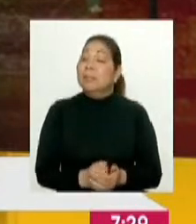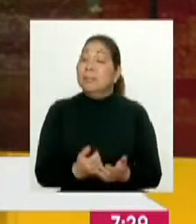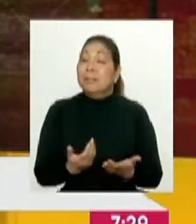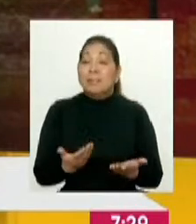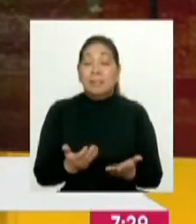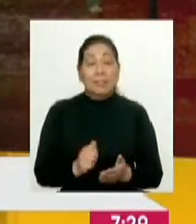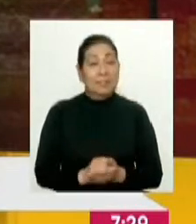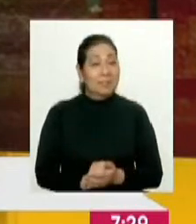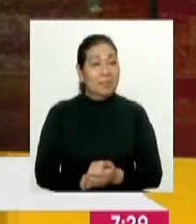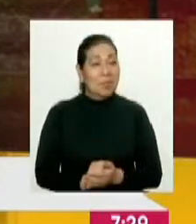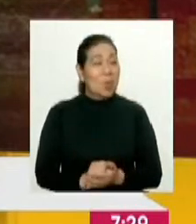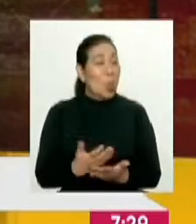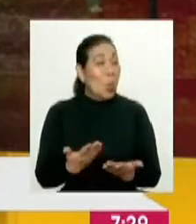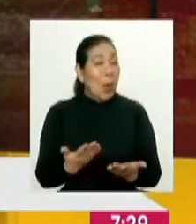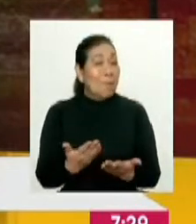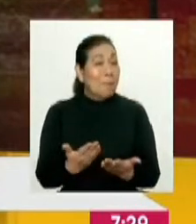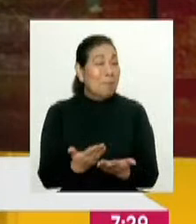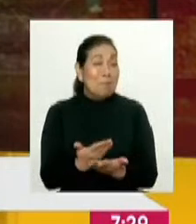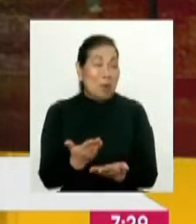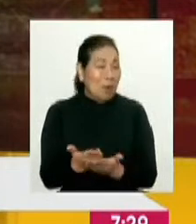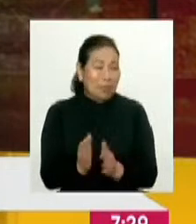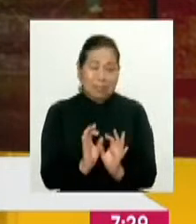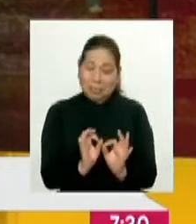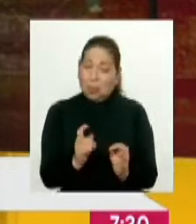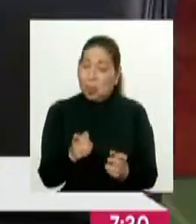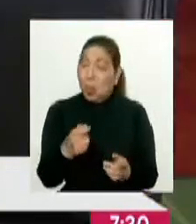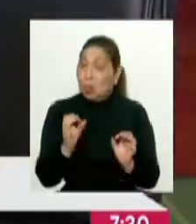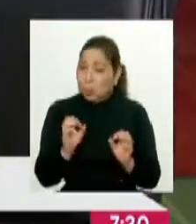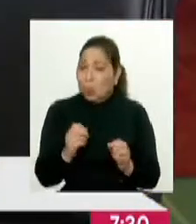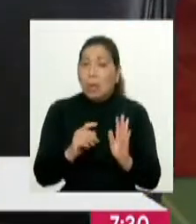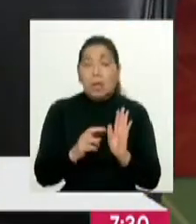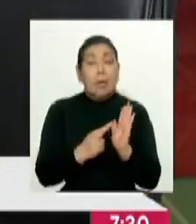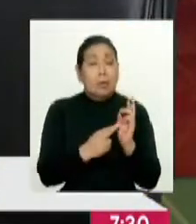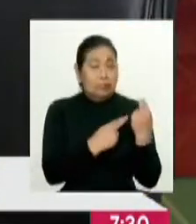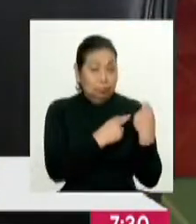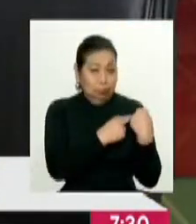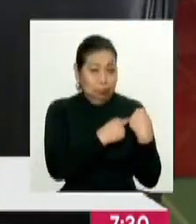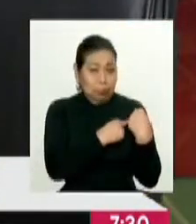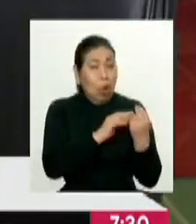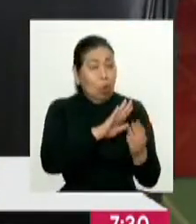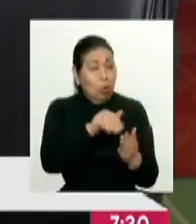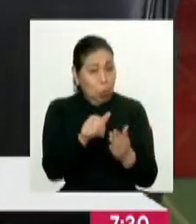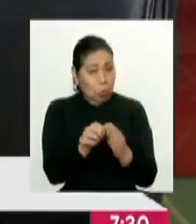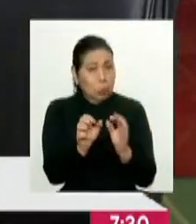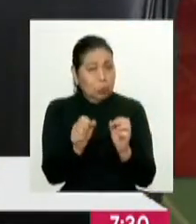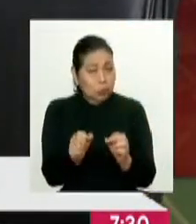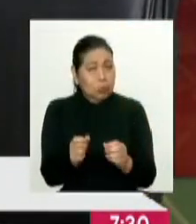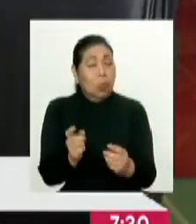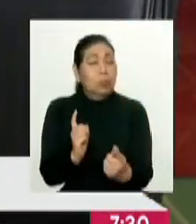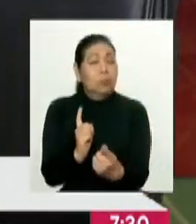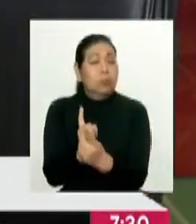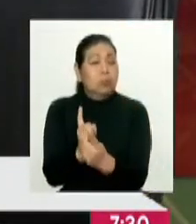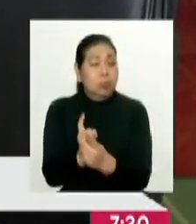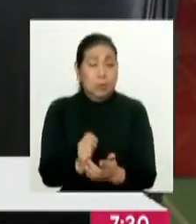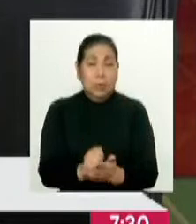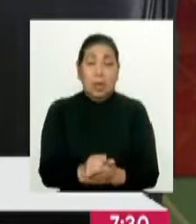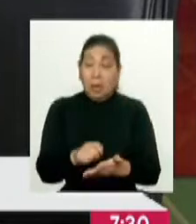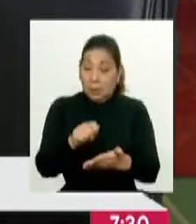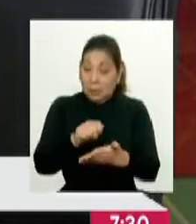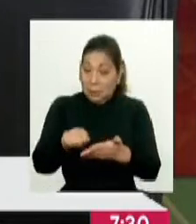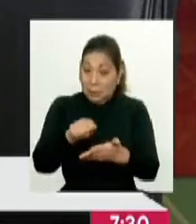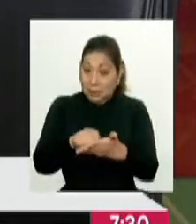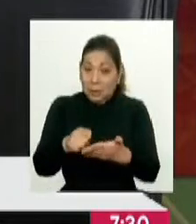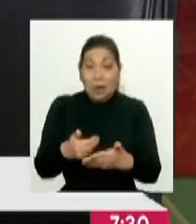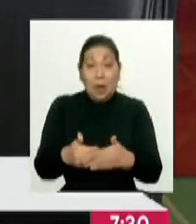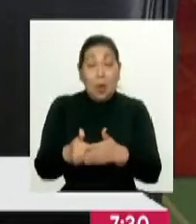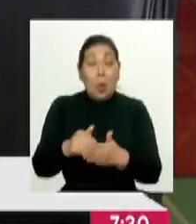Entonces, no hay excusa. No hay excusa. Están obligados todos los candidatos y candidatas, obviamente, que estaban inscritos